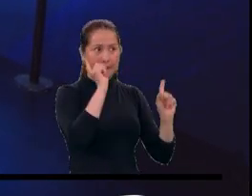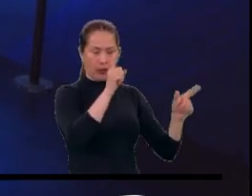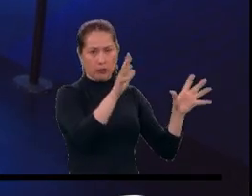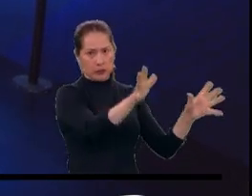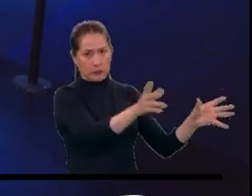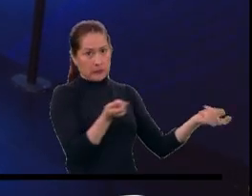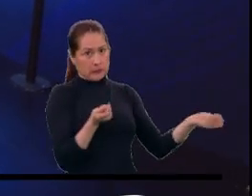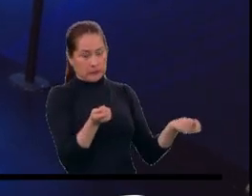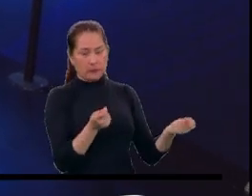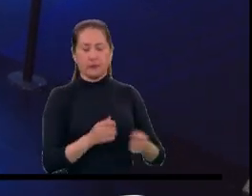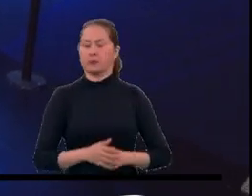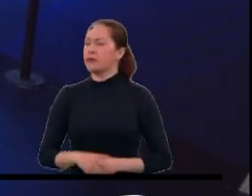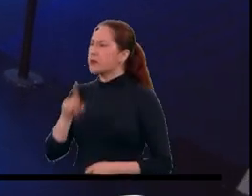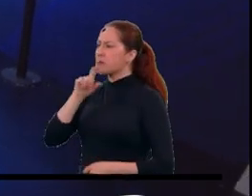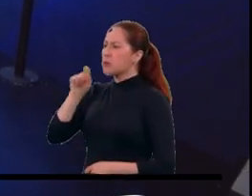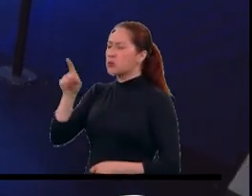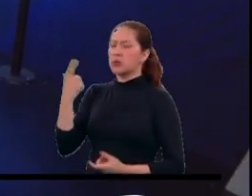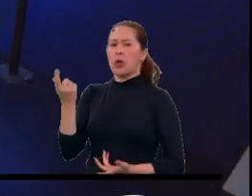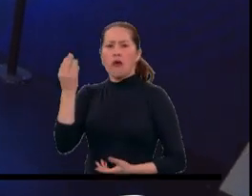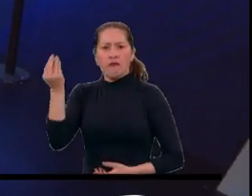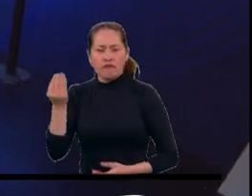otras medidas que se estén adoptando?